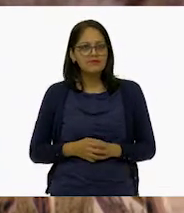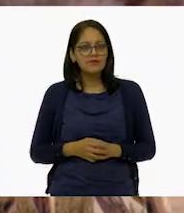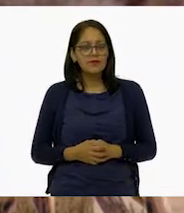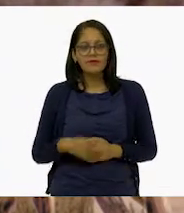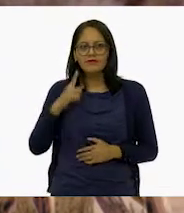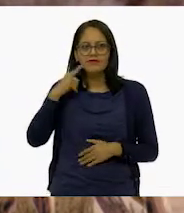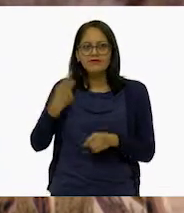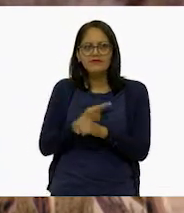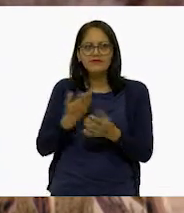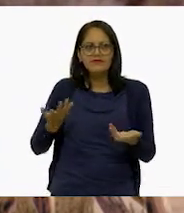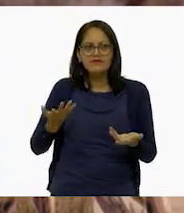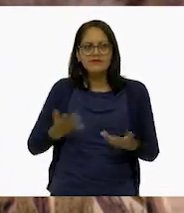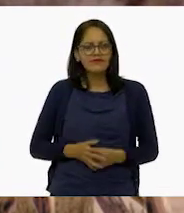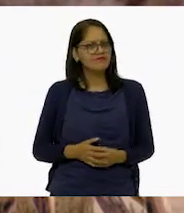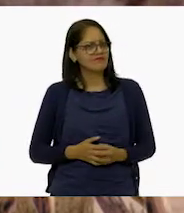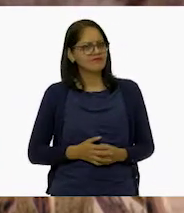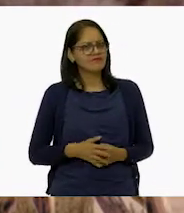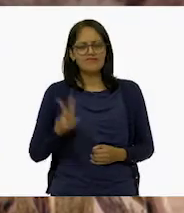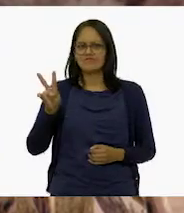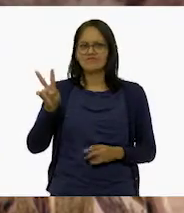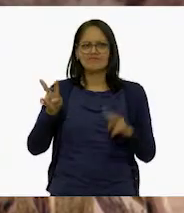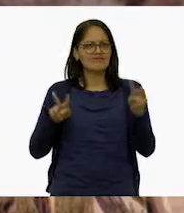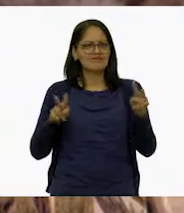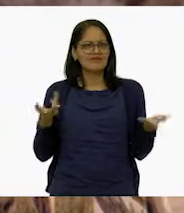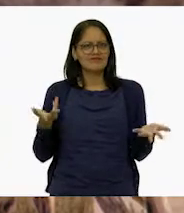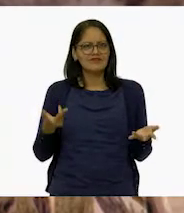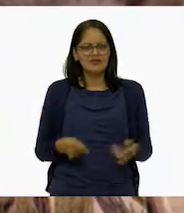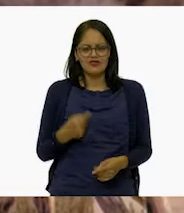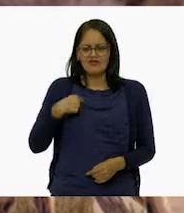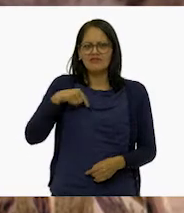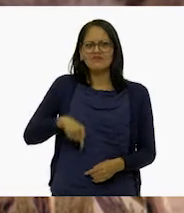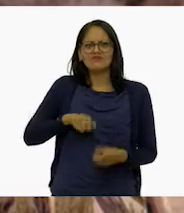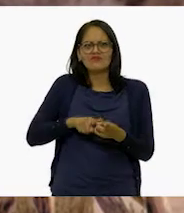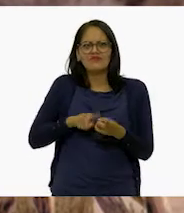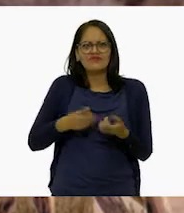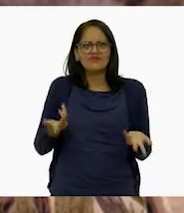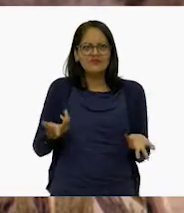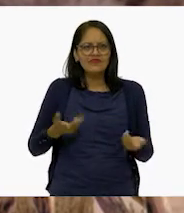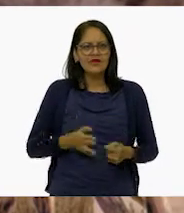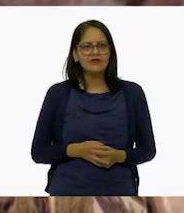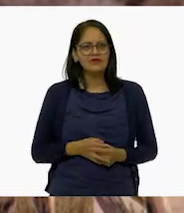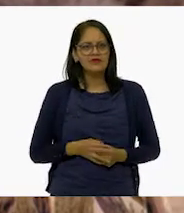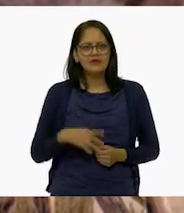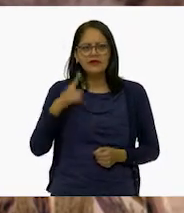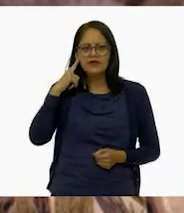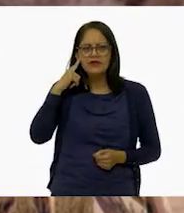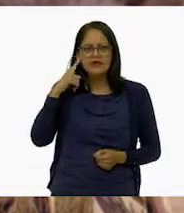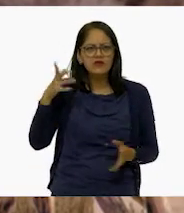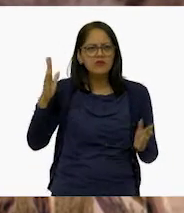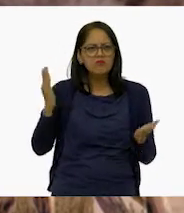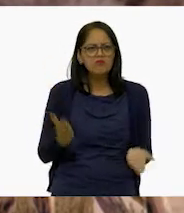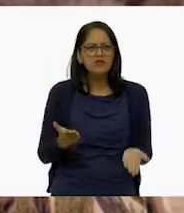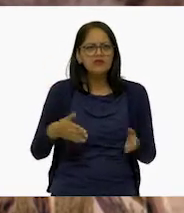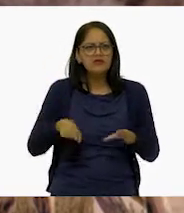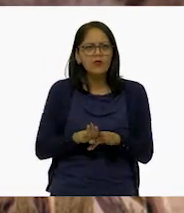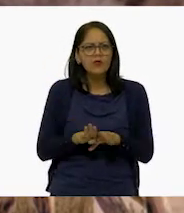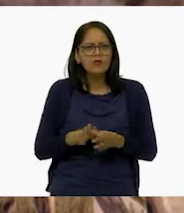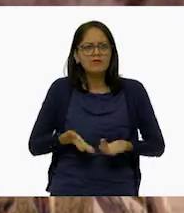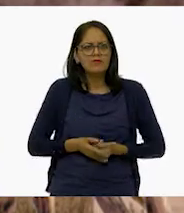¡Ah, caray! ¡Ah, caray! ¿Dónde estoy? ¡Ah! ¿Pero cómo llegué aquí?